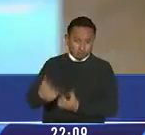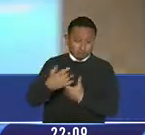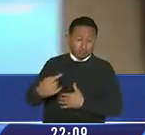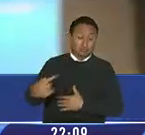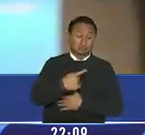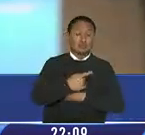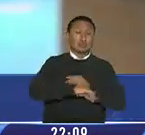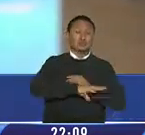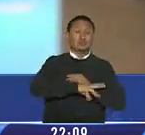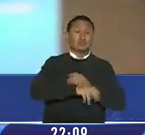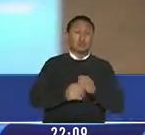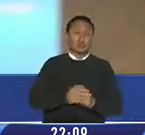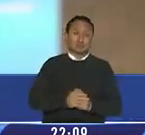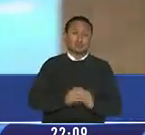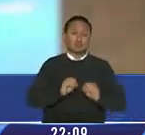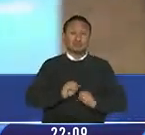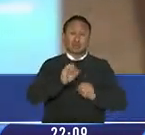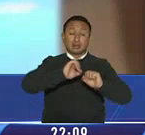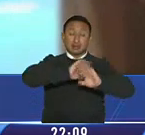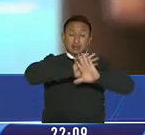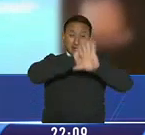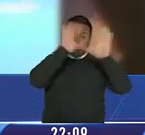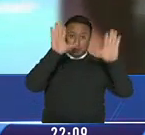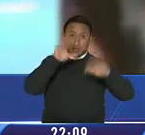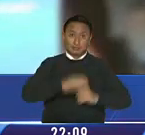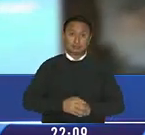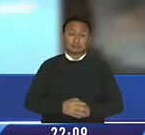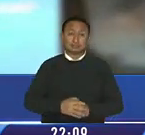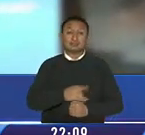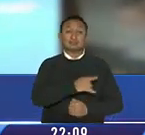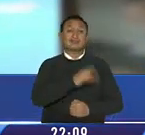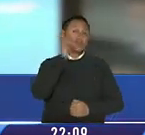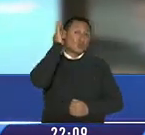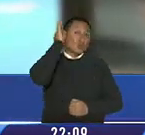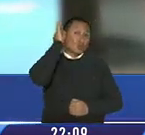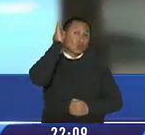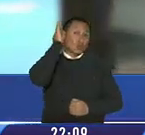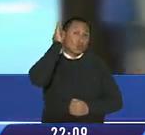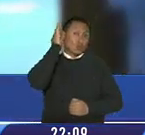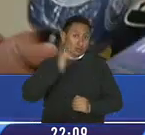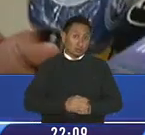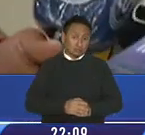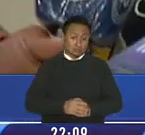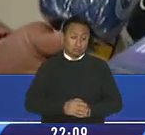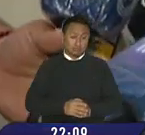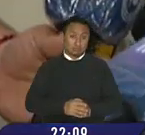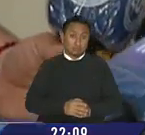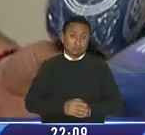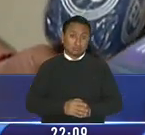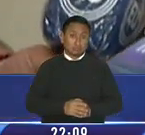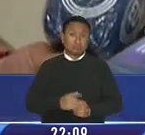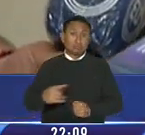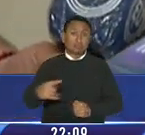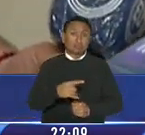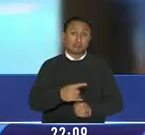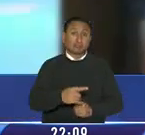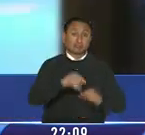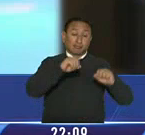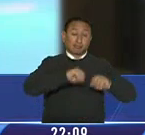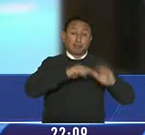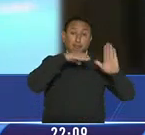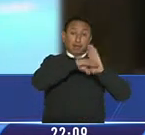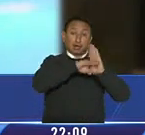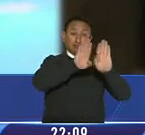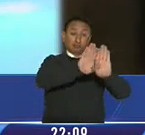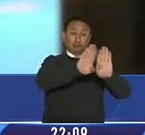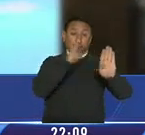robo se realizó durante horas de la mañana. La señora en la parte de la puerta es